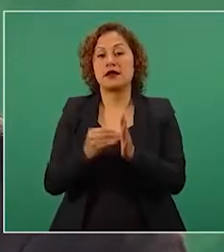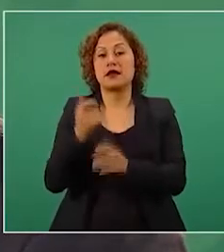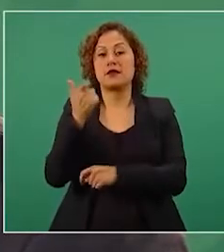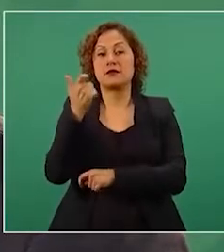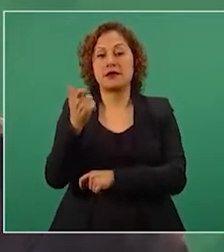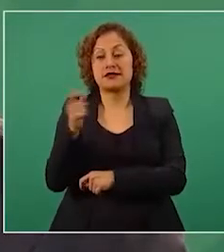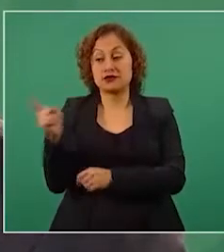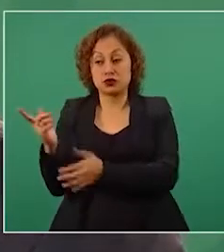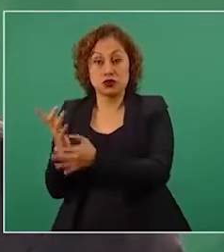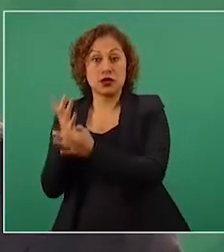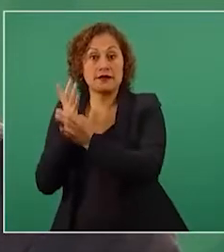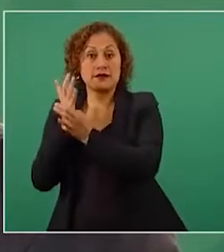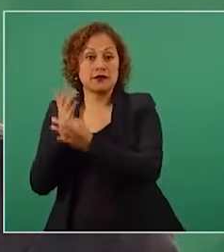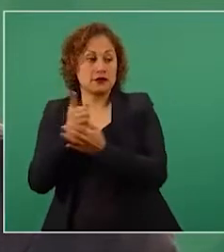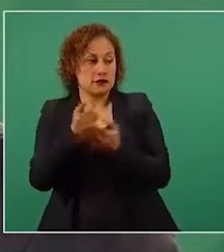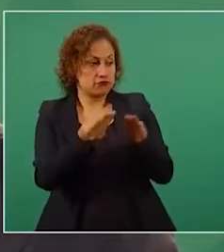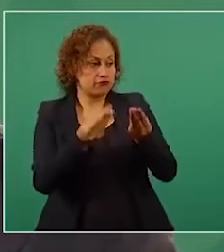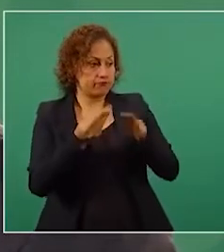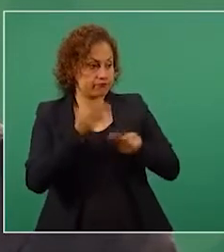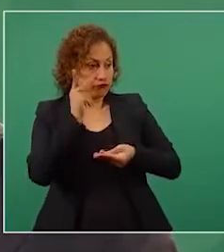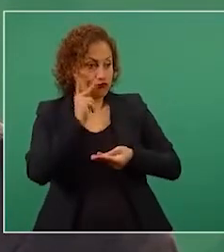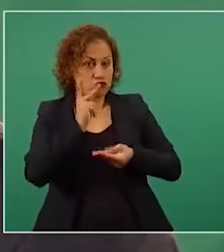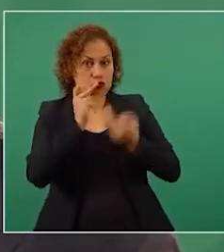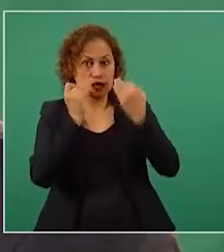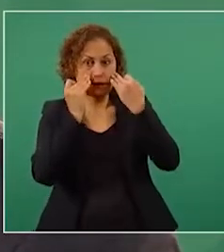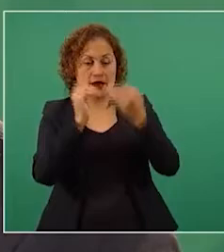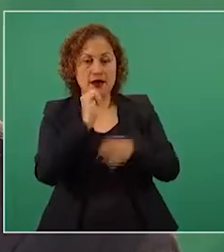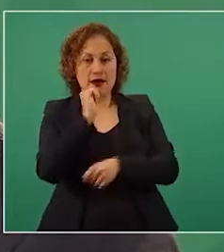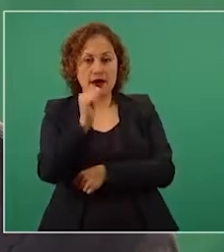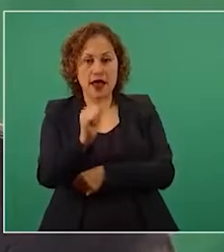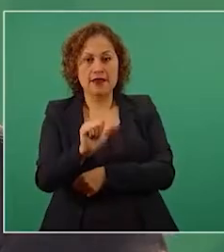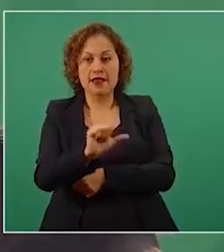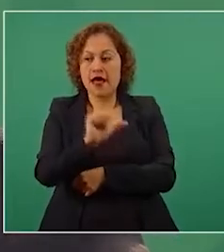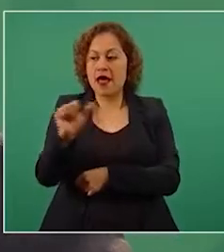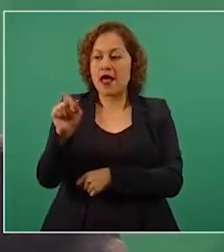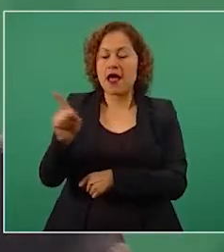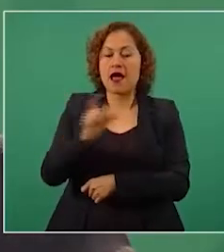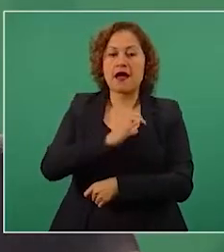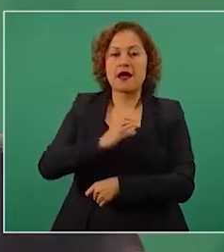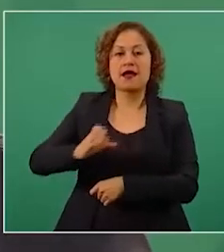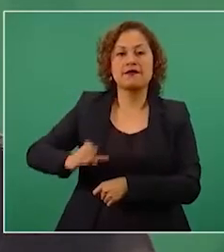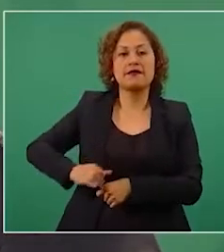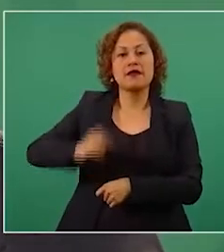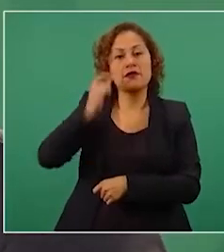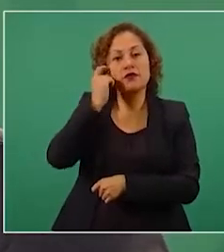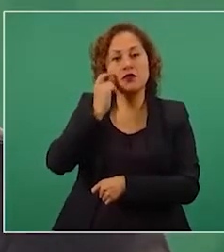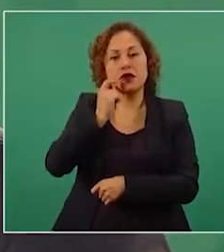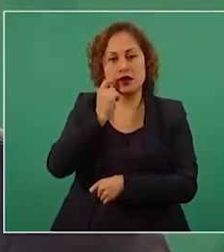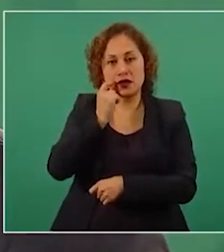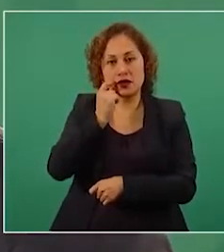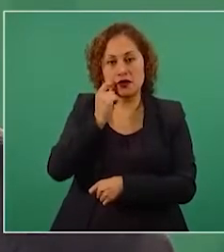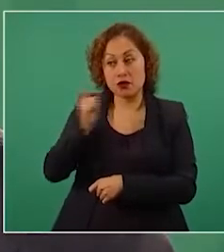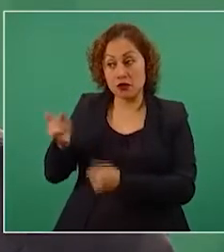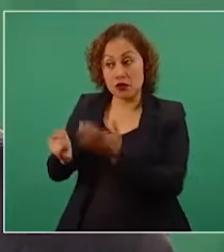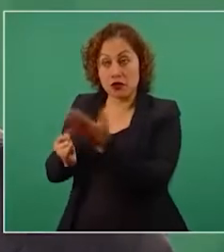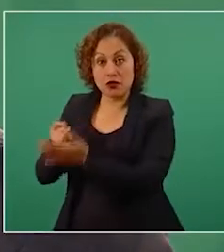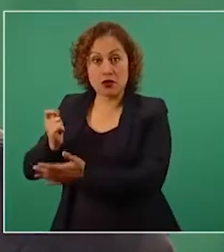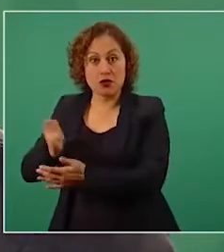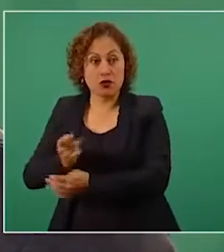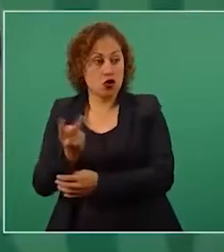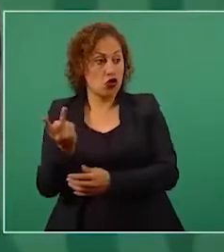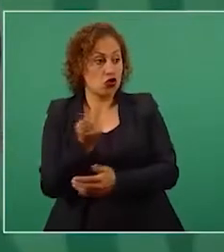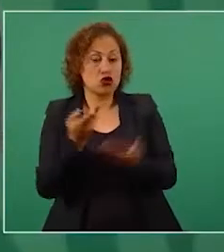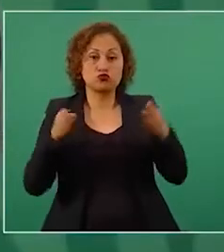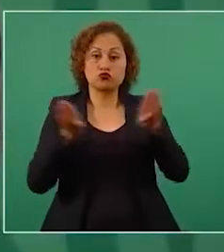el precandidato de Guerrero, se les cancele su registro